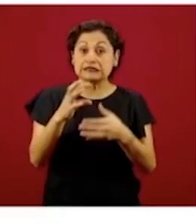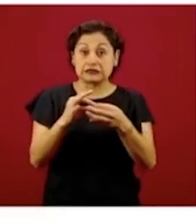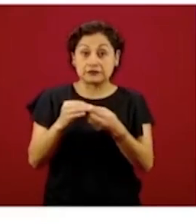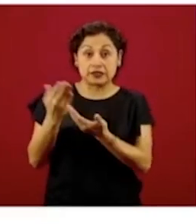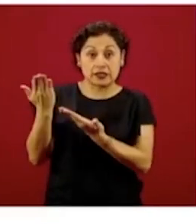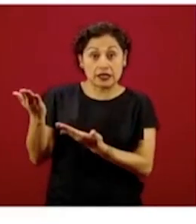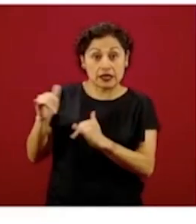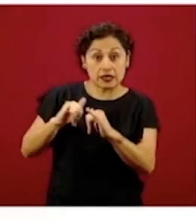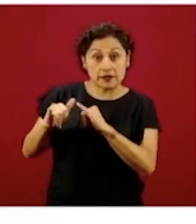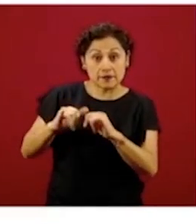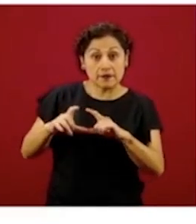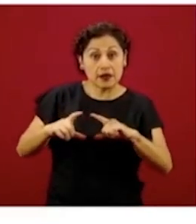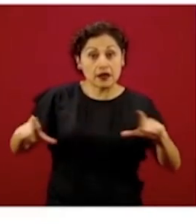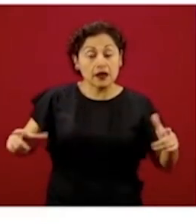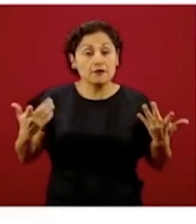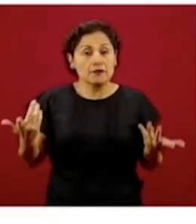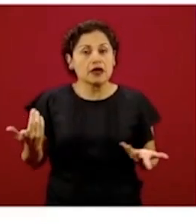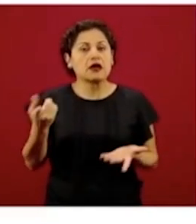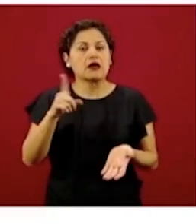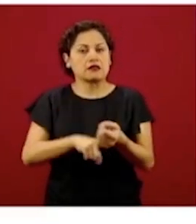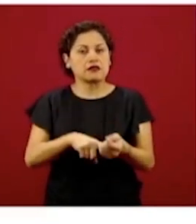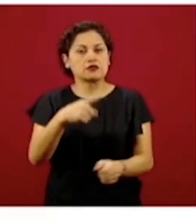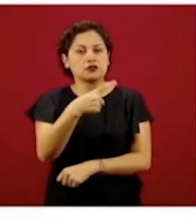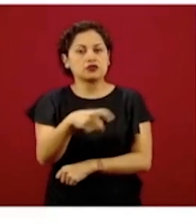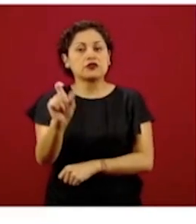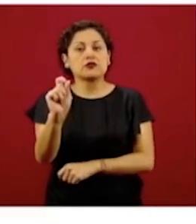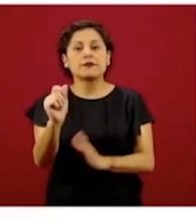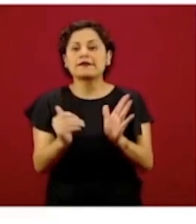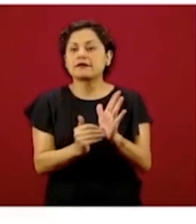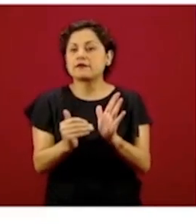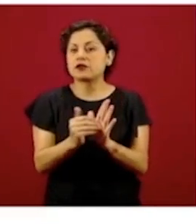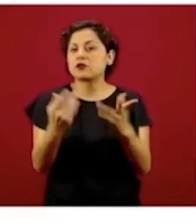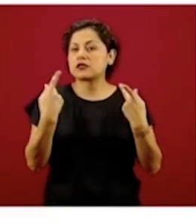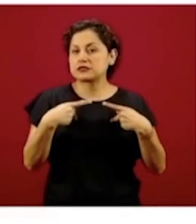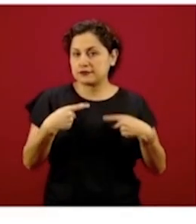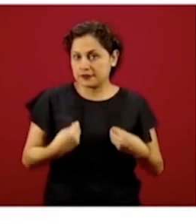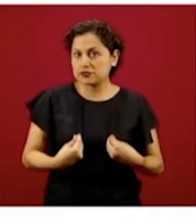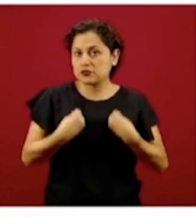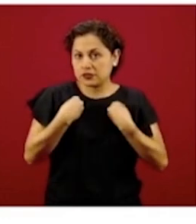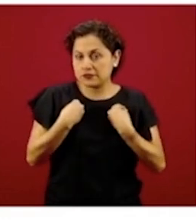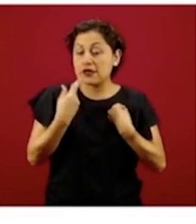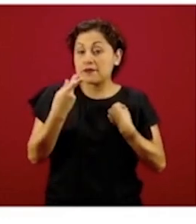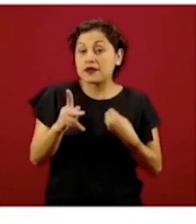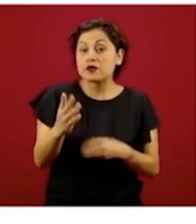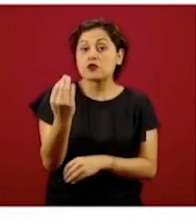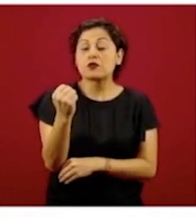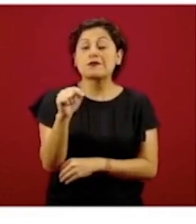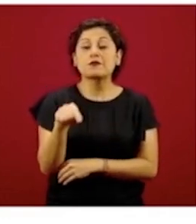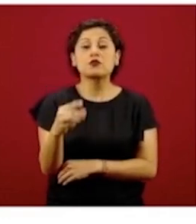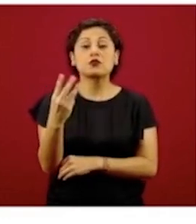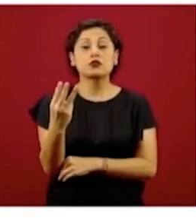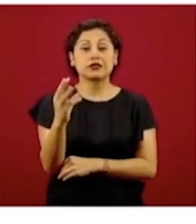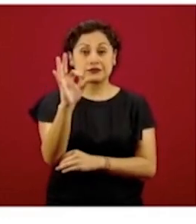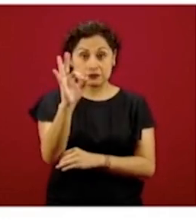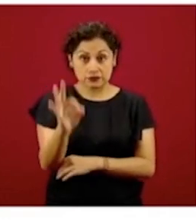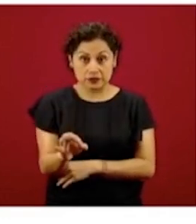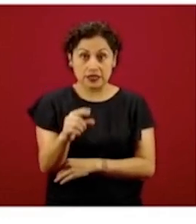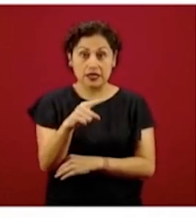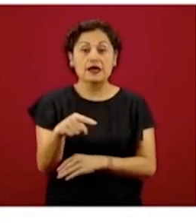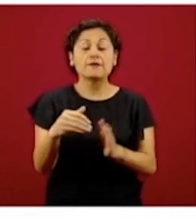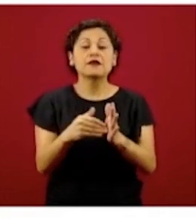Somos 120 millones de habitantes y tenemos 9.3 millones de personas que están en pobreza